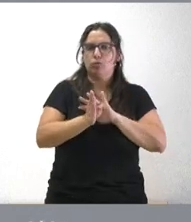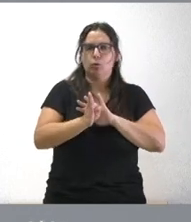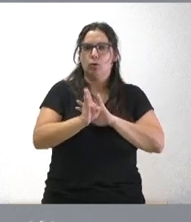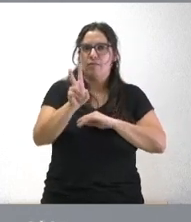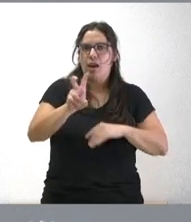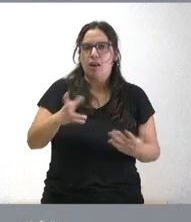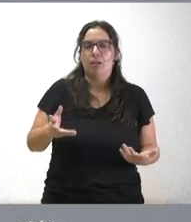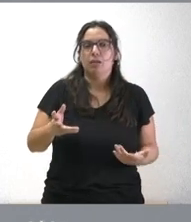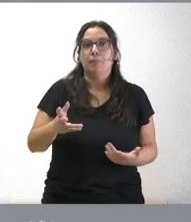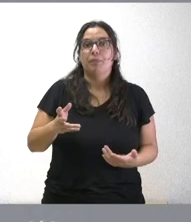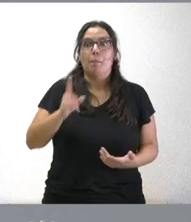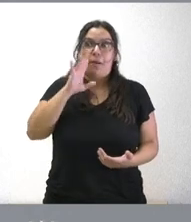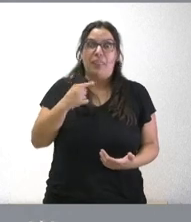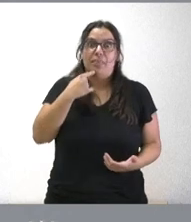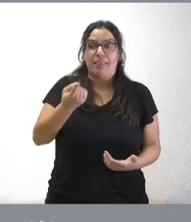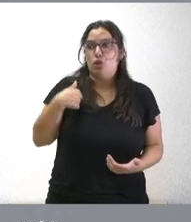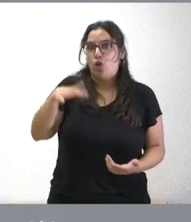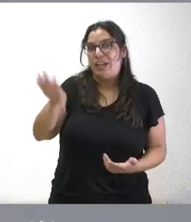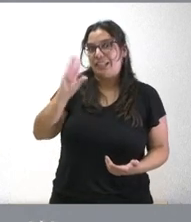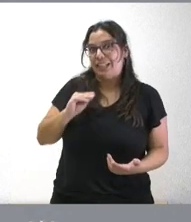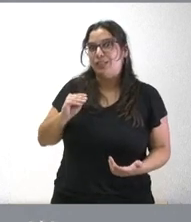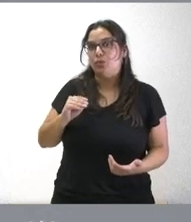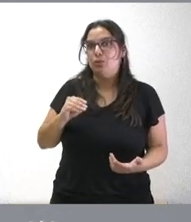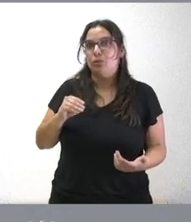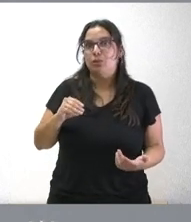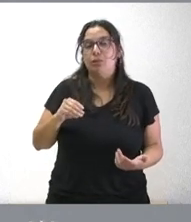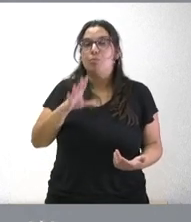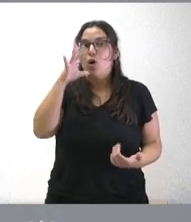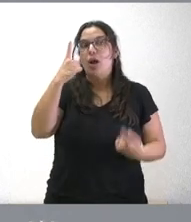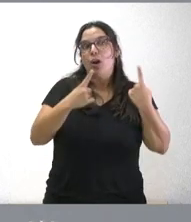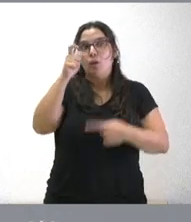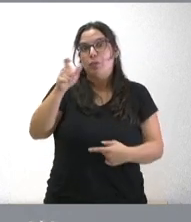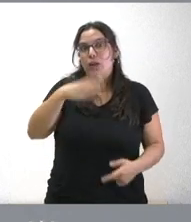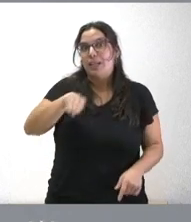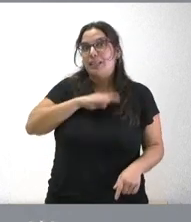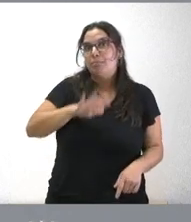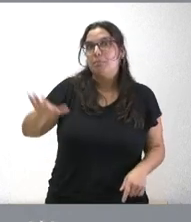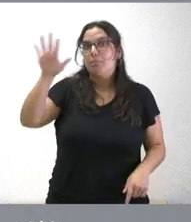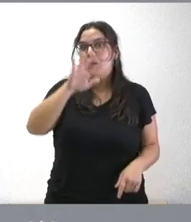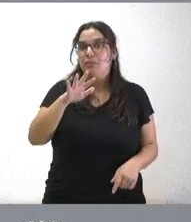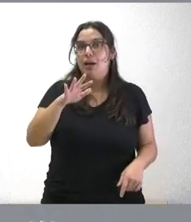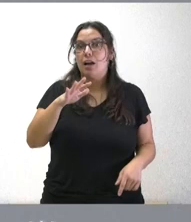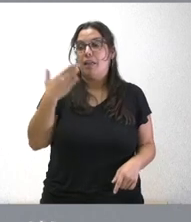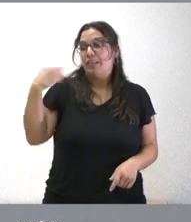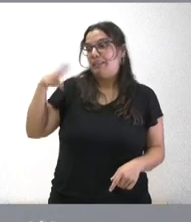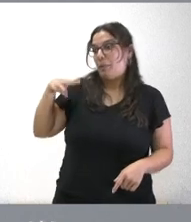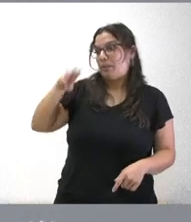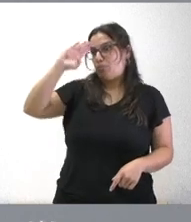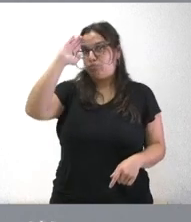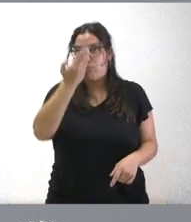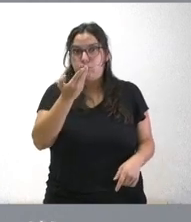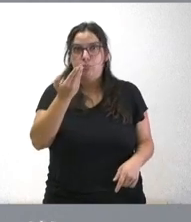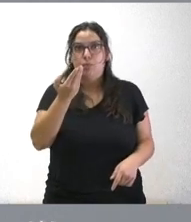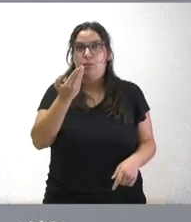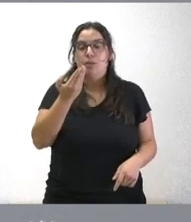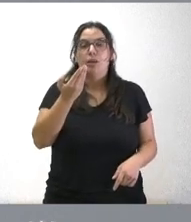verdad que decirlo parece raro y yo lo entiendo a usted porque hay gente en España que no piensa igual que hace tres meses y que